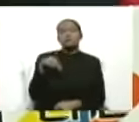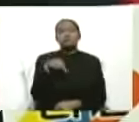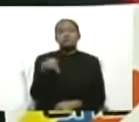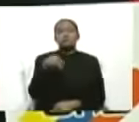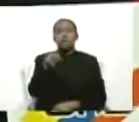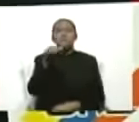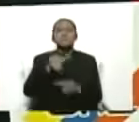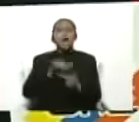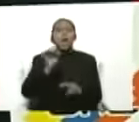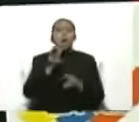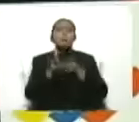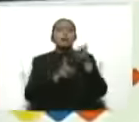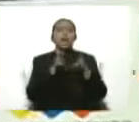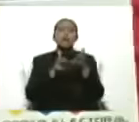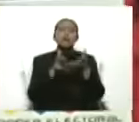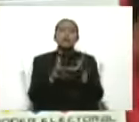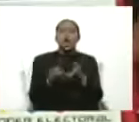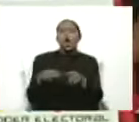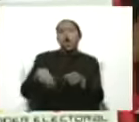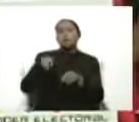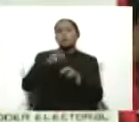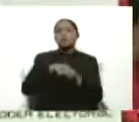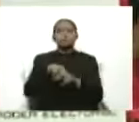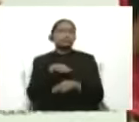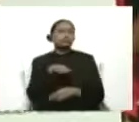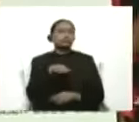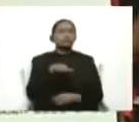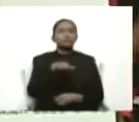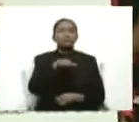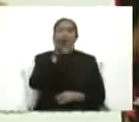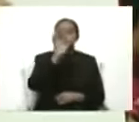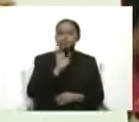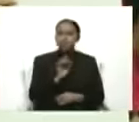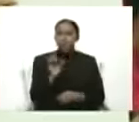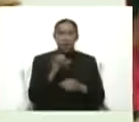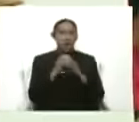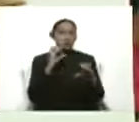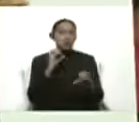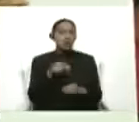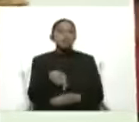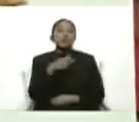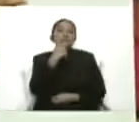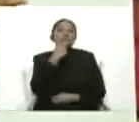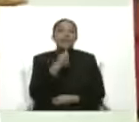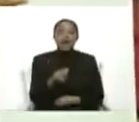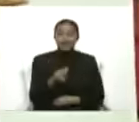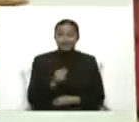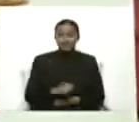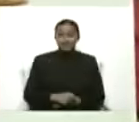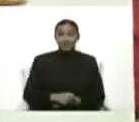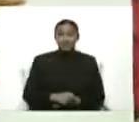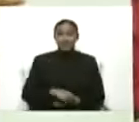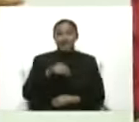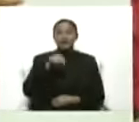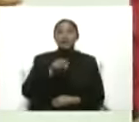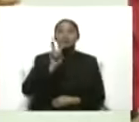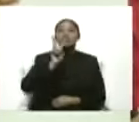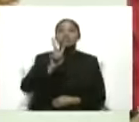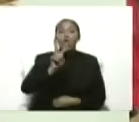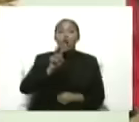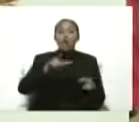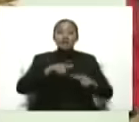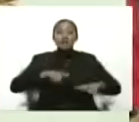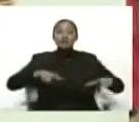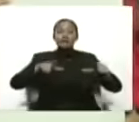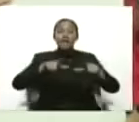o por aquí mismo creo que hay como dos o tres centros de simulacro, aquí va a haber dos centros de simulacro, aquí mismo,